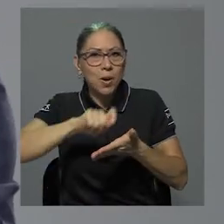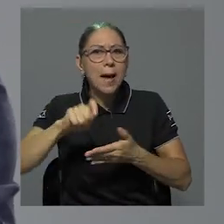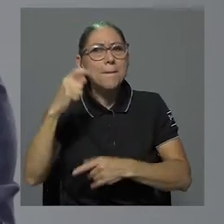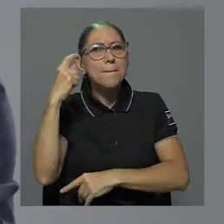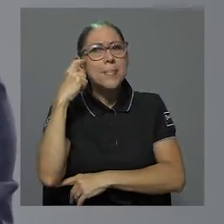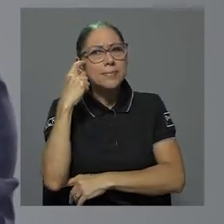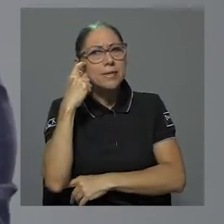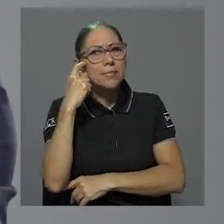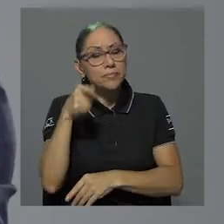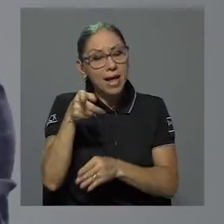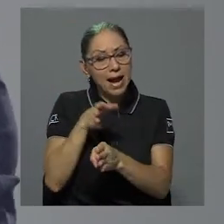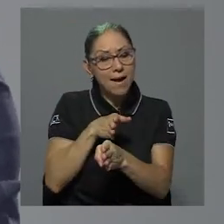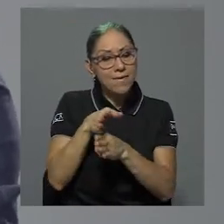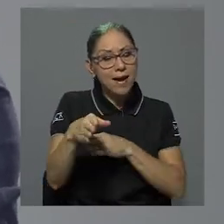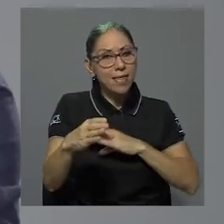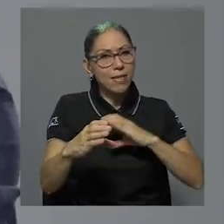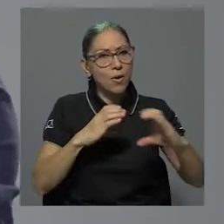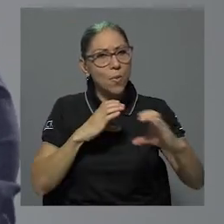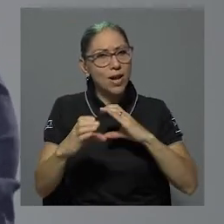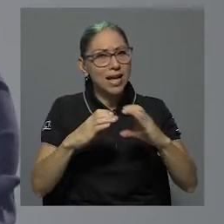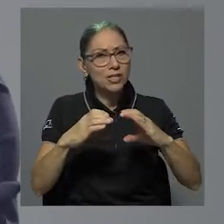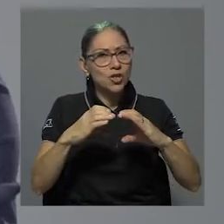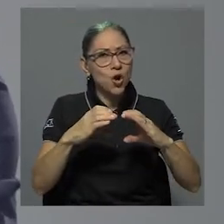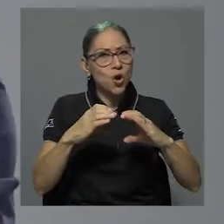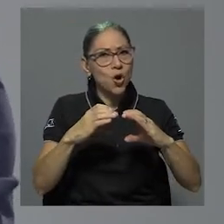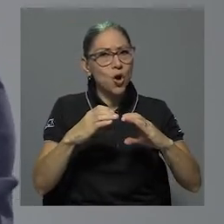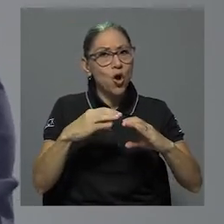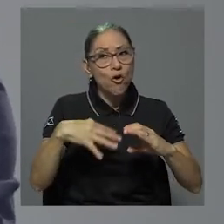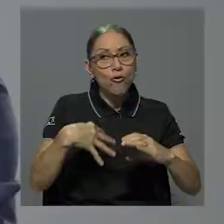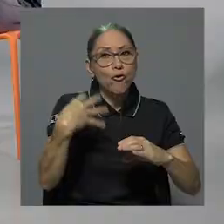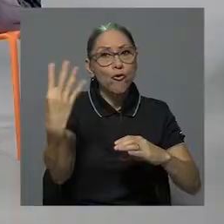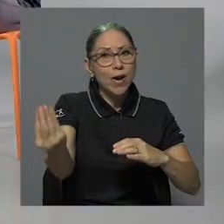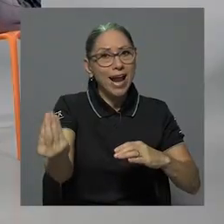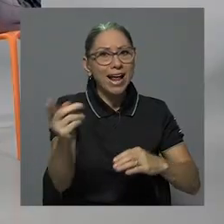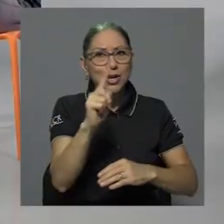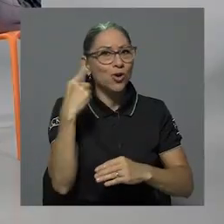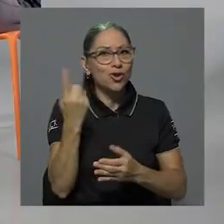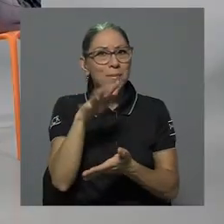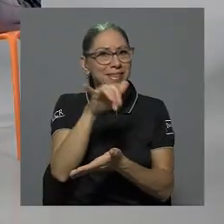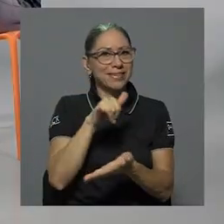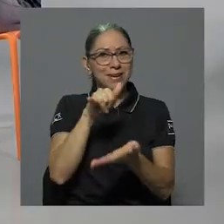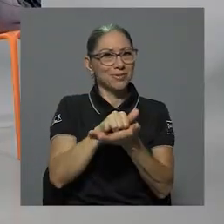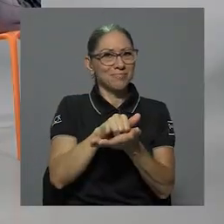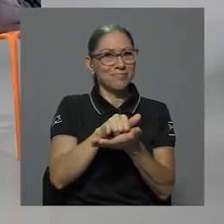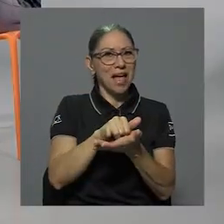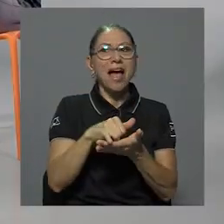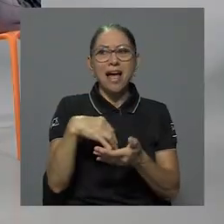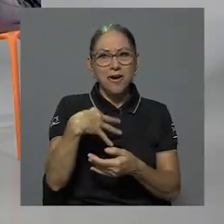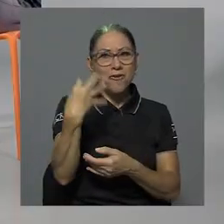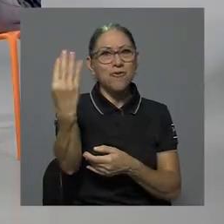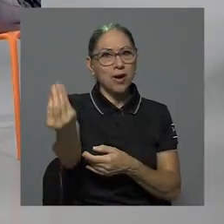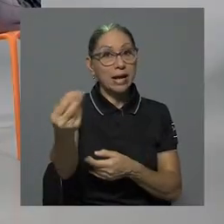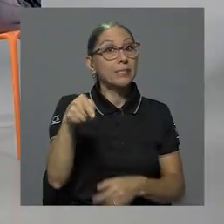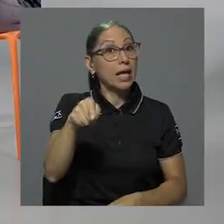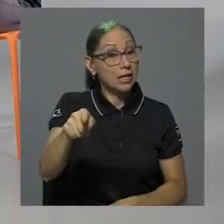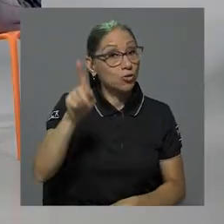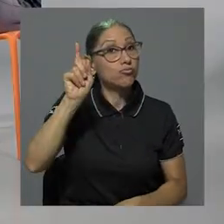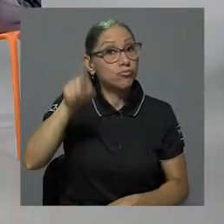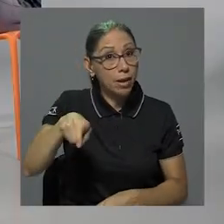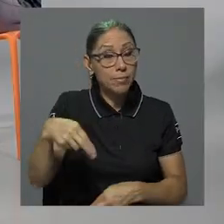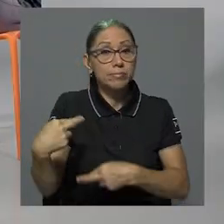tema de la carrera o de comunicación fuera de la gran área metropolitana. Que yo creo que además es un deber y es